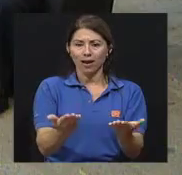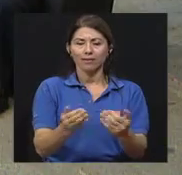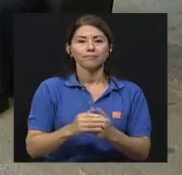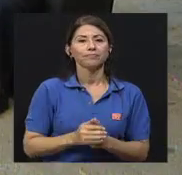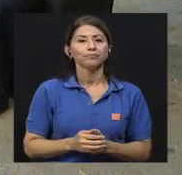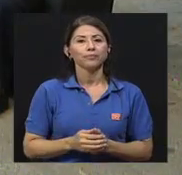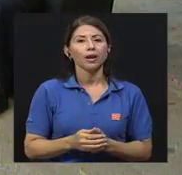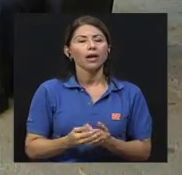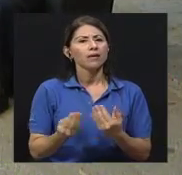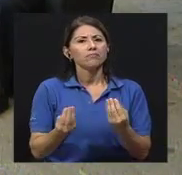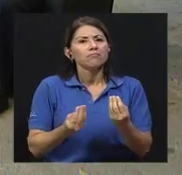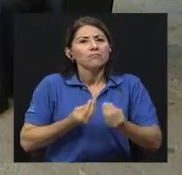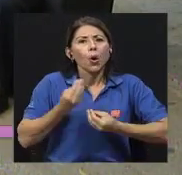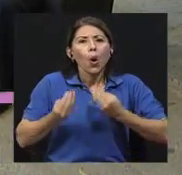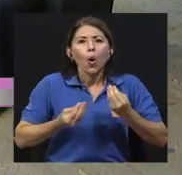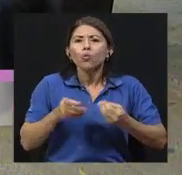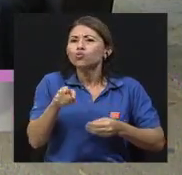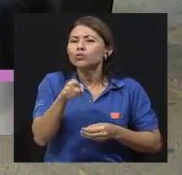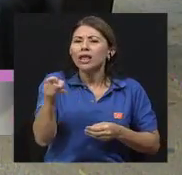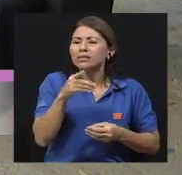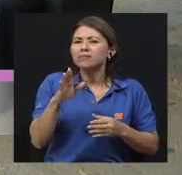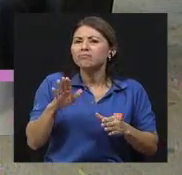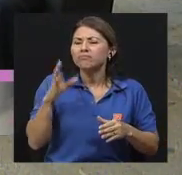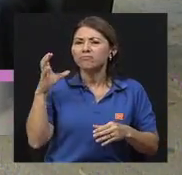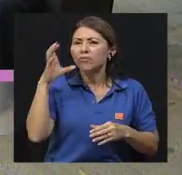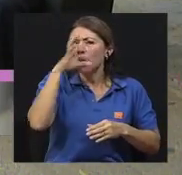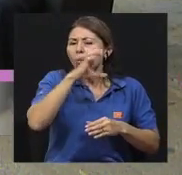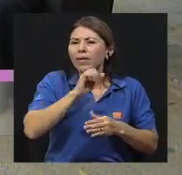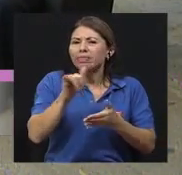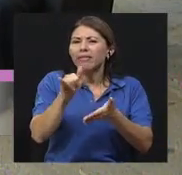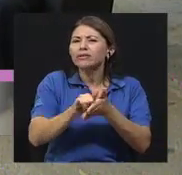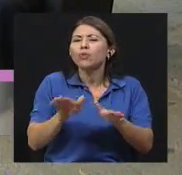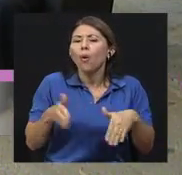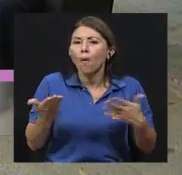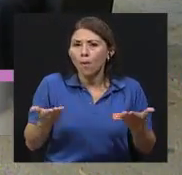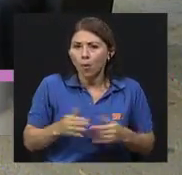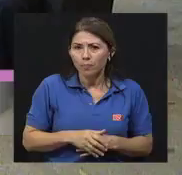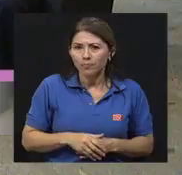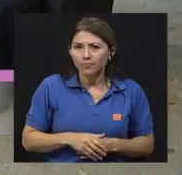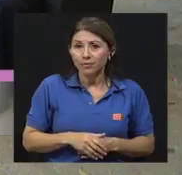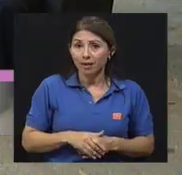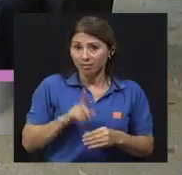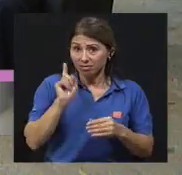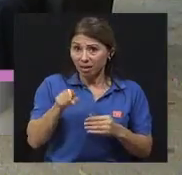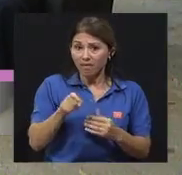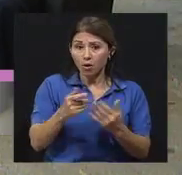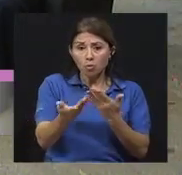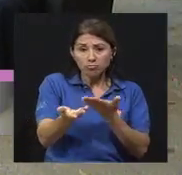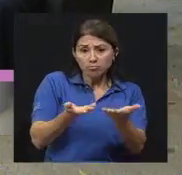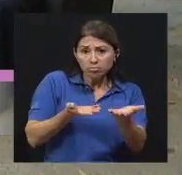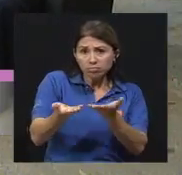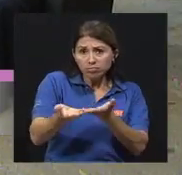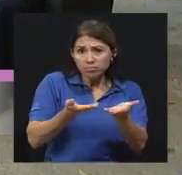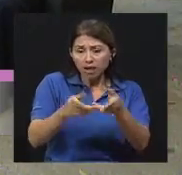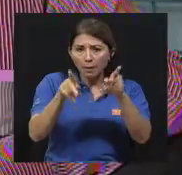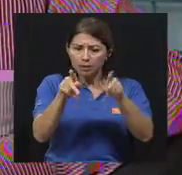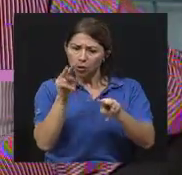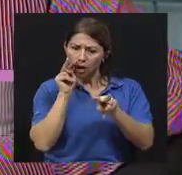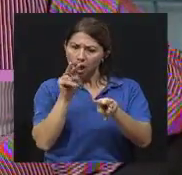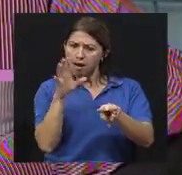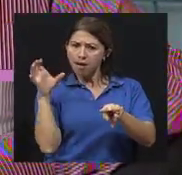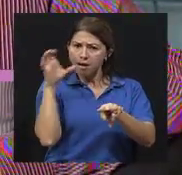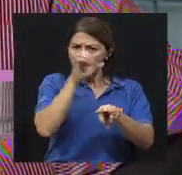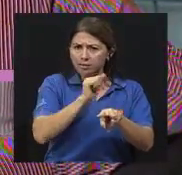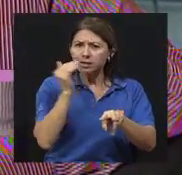¿Y cómo se llega normalmente? ¿Cómo llegan ustedes a determinar eso? Conociendo. hay que interactuar, ¿verdad? Con esa persona para